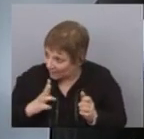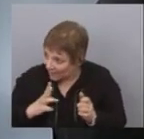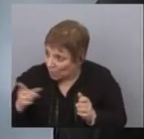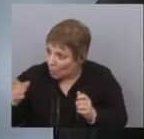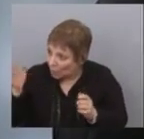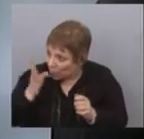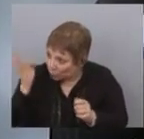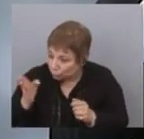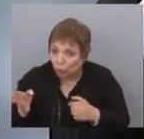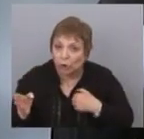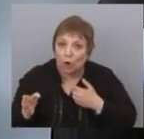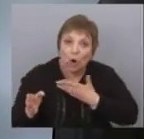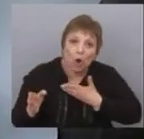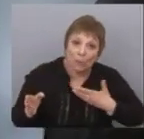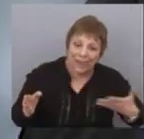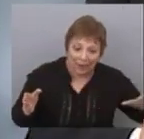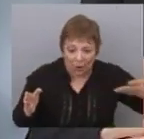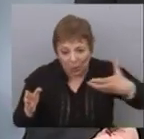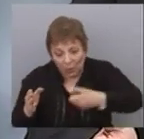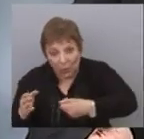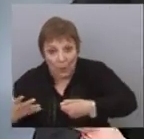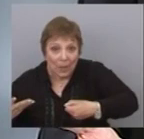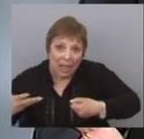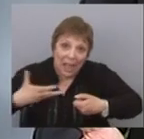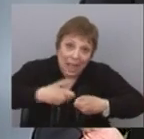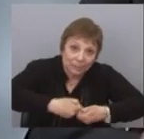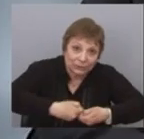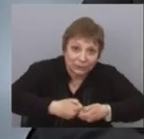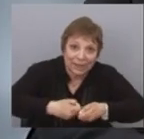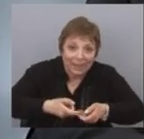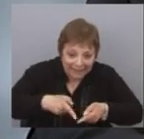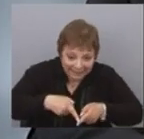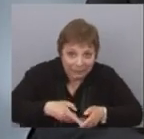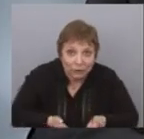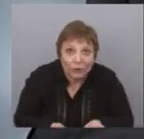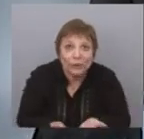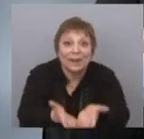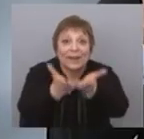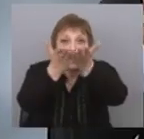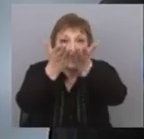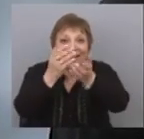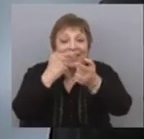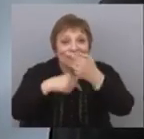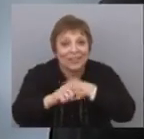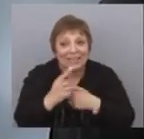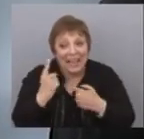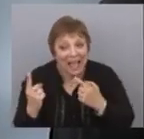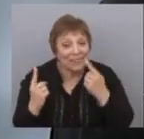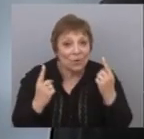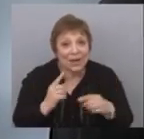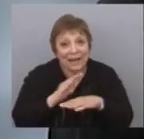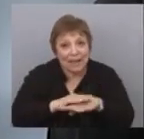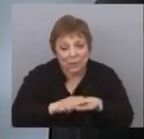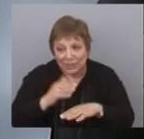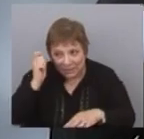productivo, el sector privado y el sector del Estado, ¿verdad? El sector público, cada uno en sus